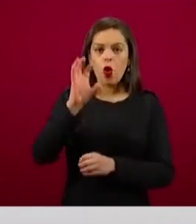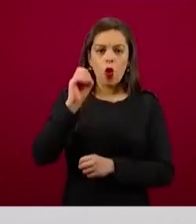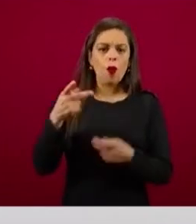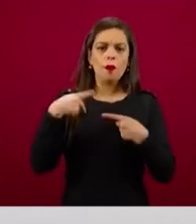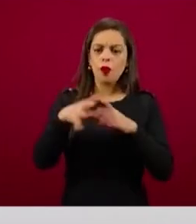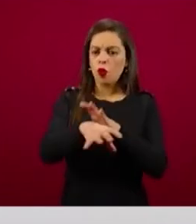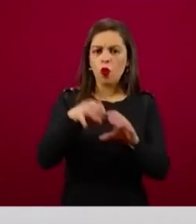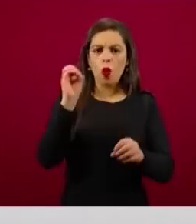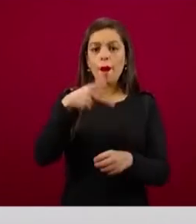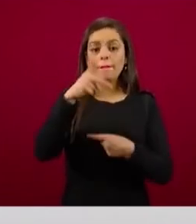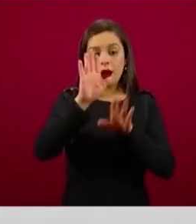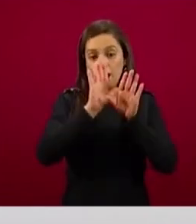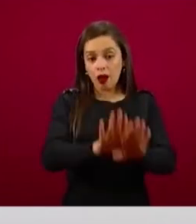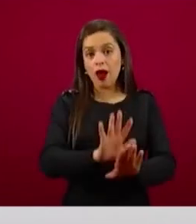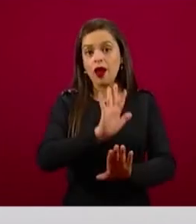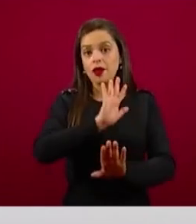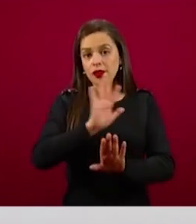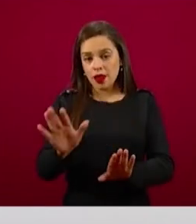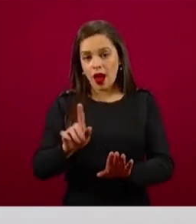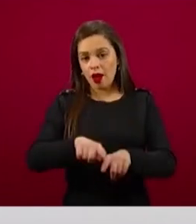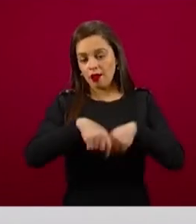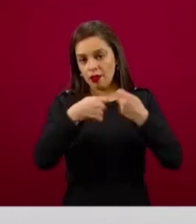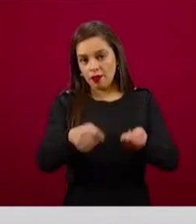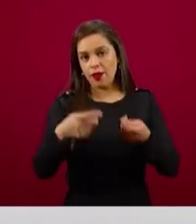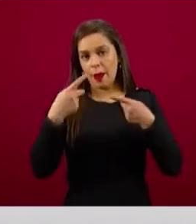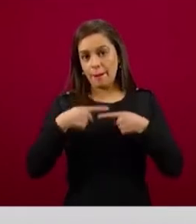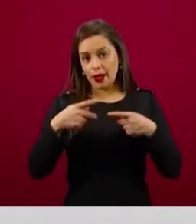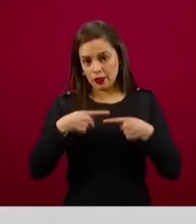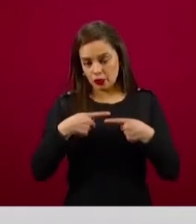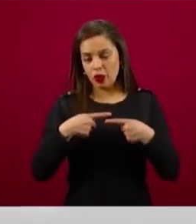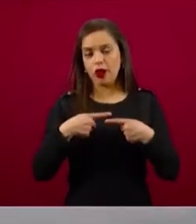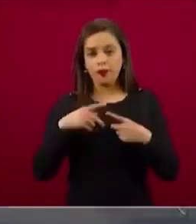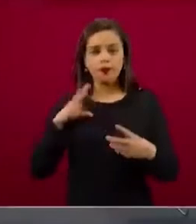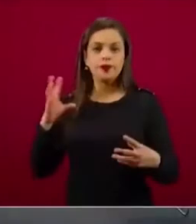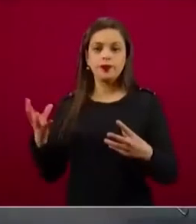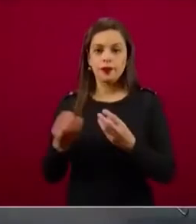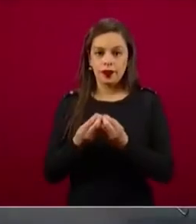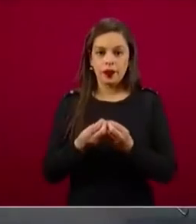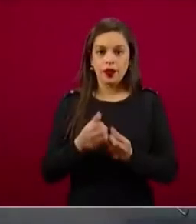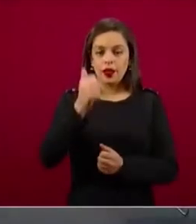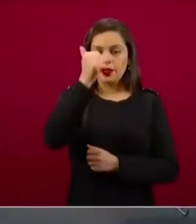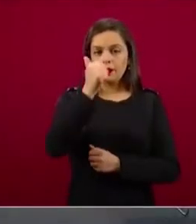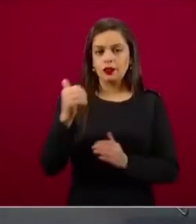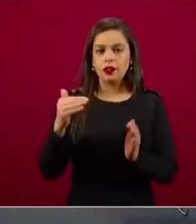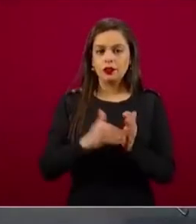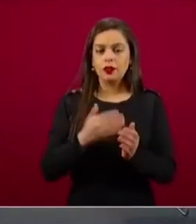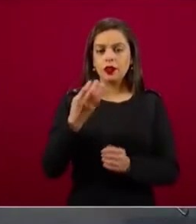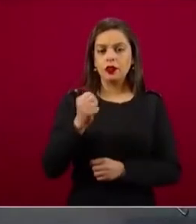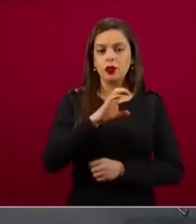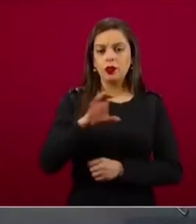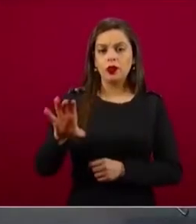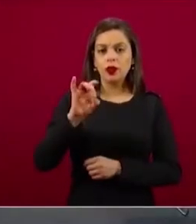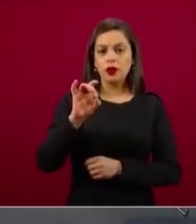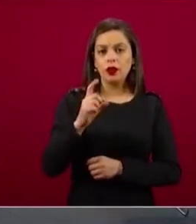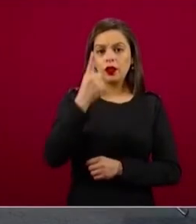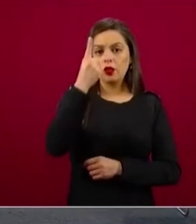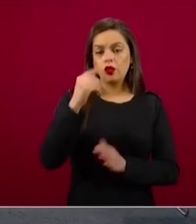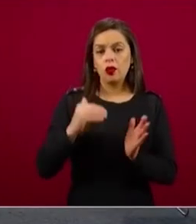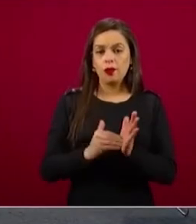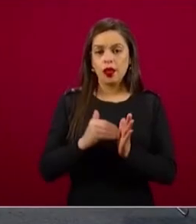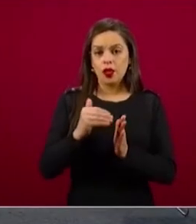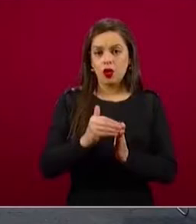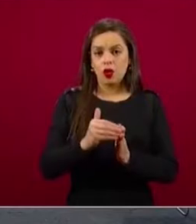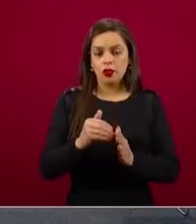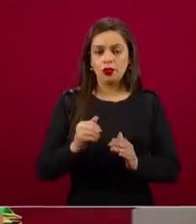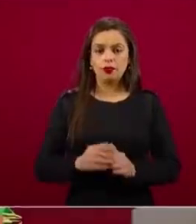sido asignado al beneficiario por un total de seis mil 931 millones.